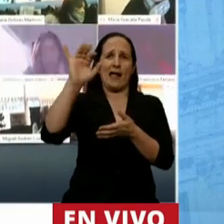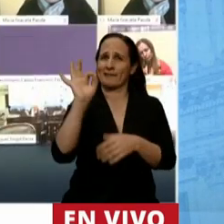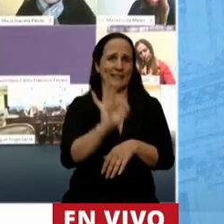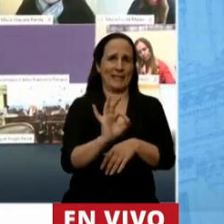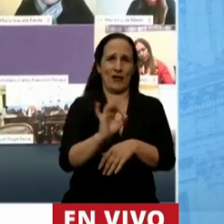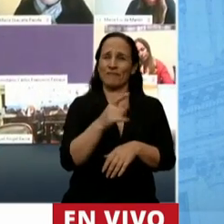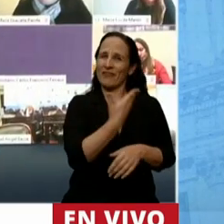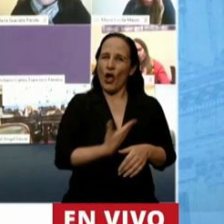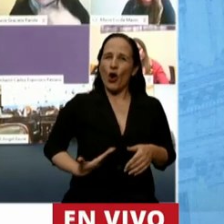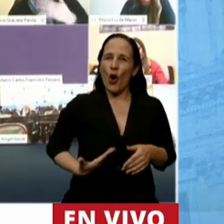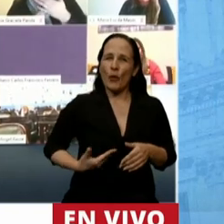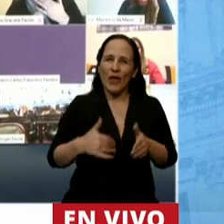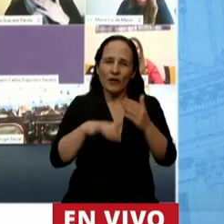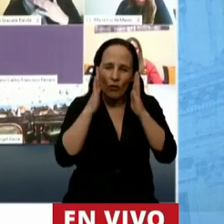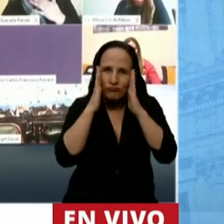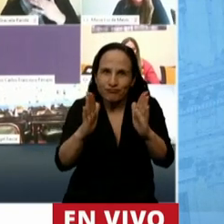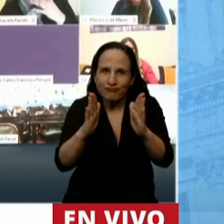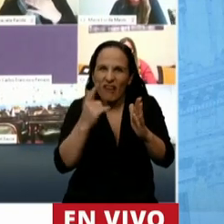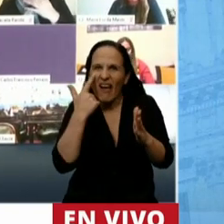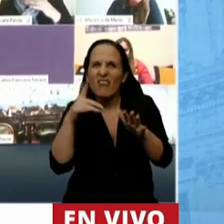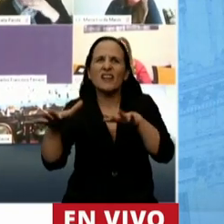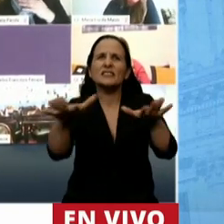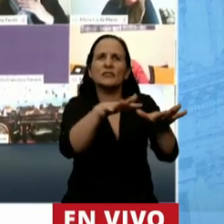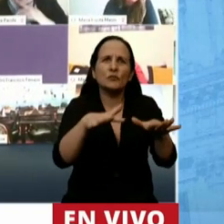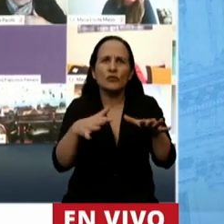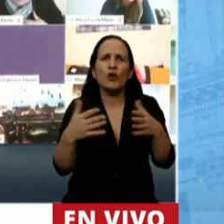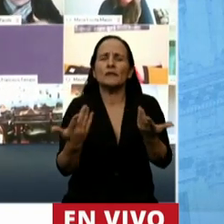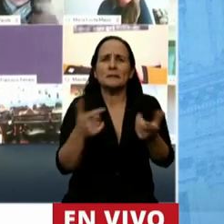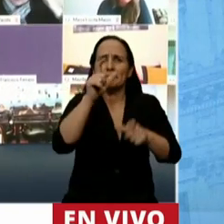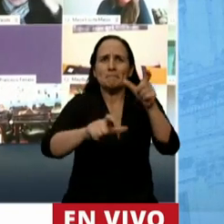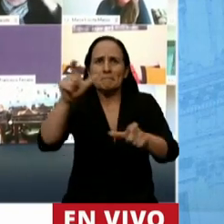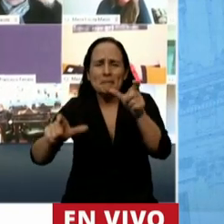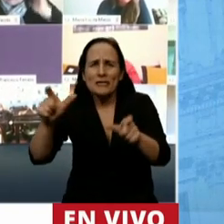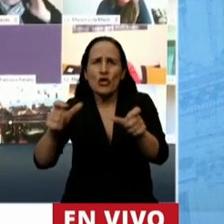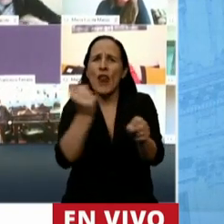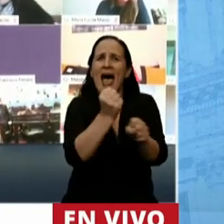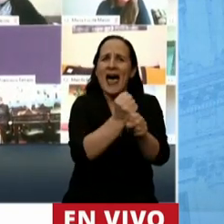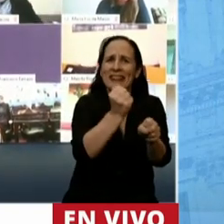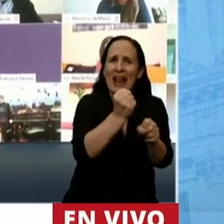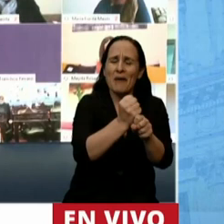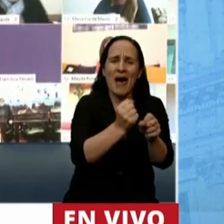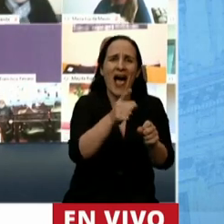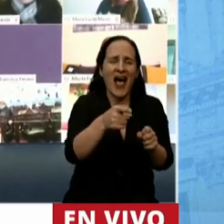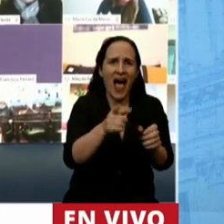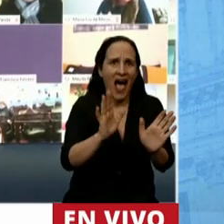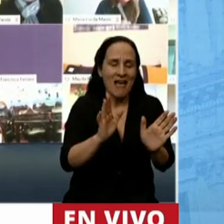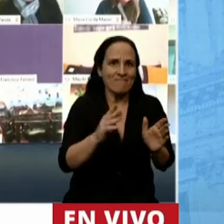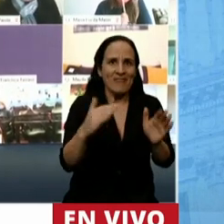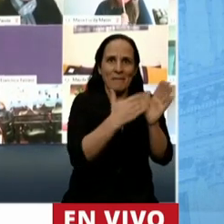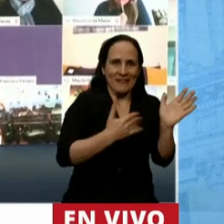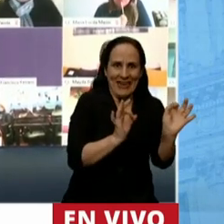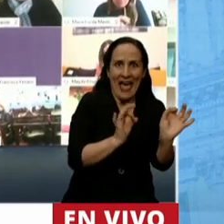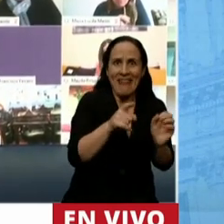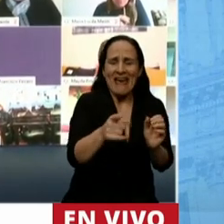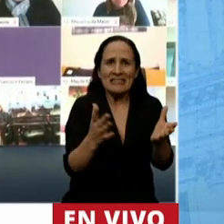es un gobierno que escucha y había trabajadores independientes que también planteaban la necesidad